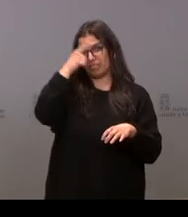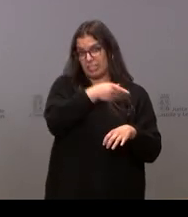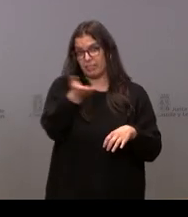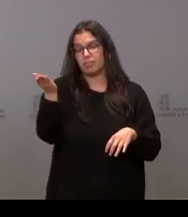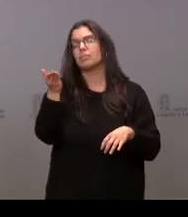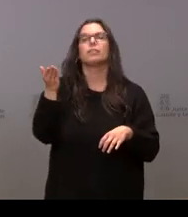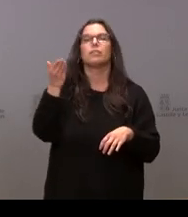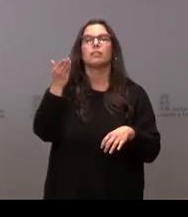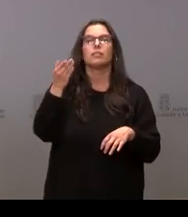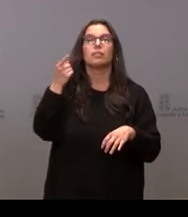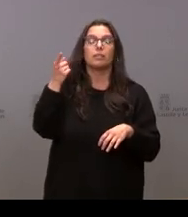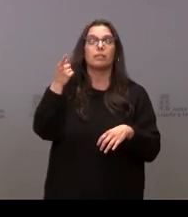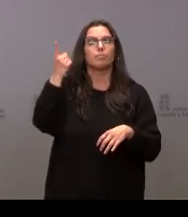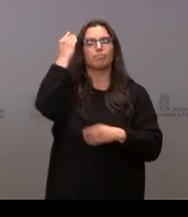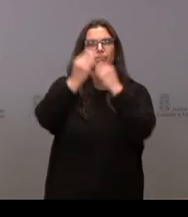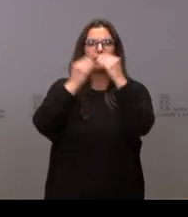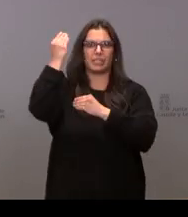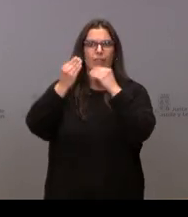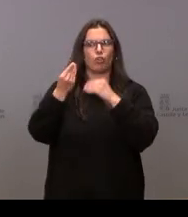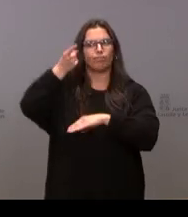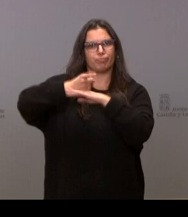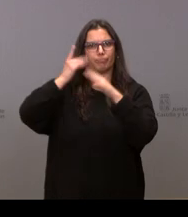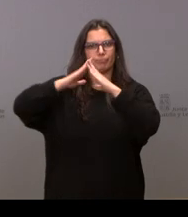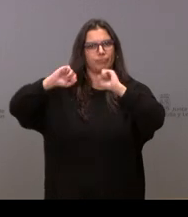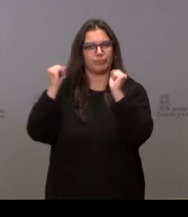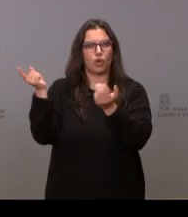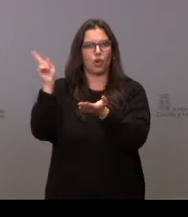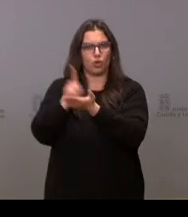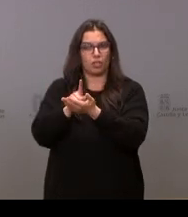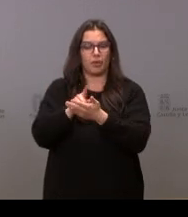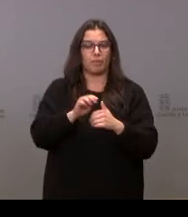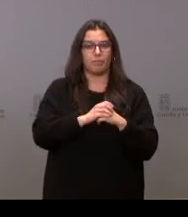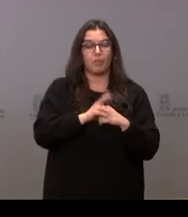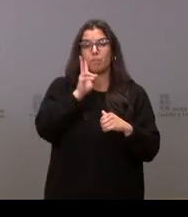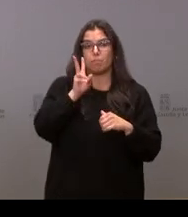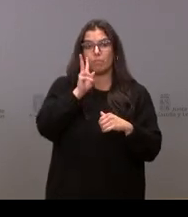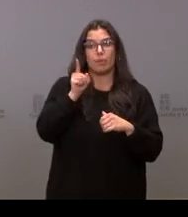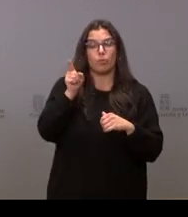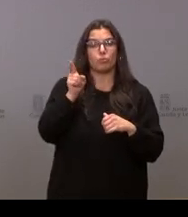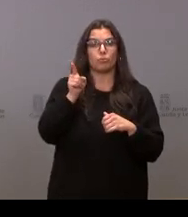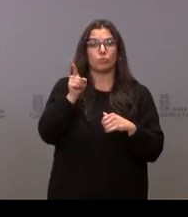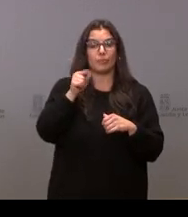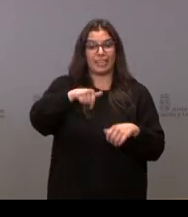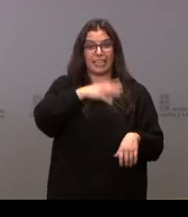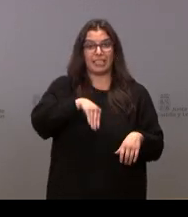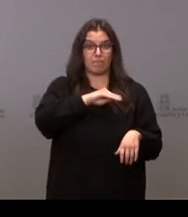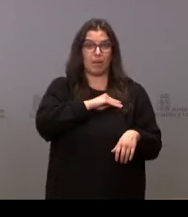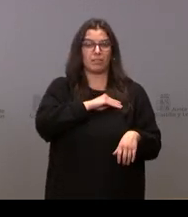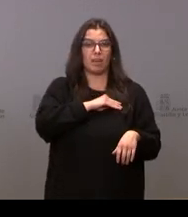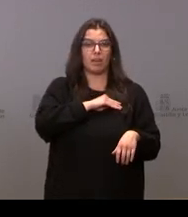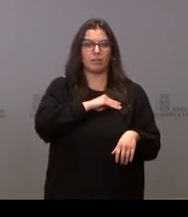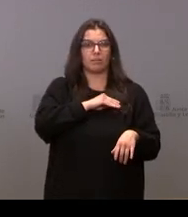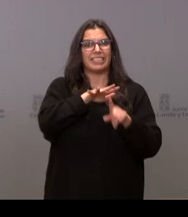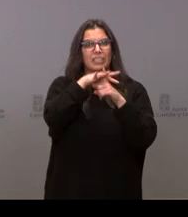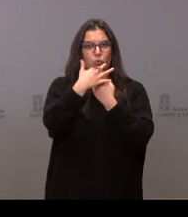se están planteando incluso nuevamente los confinamientos. Observamos que en relación a España vemos que tenemos